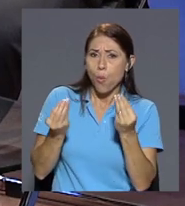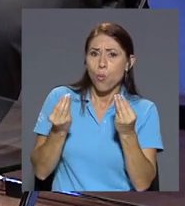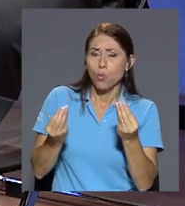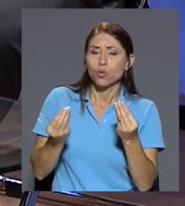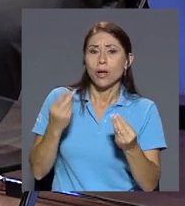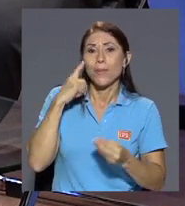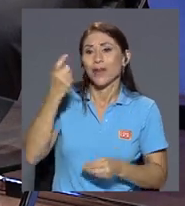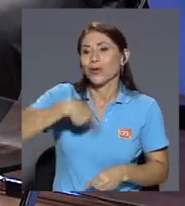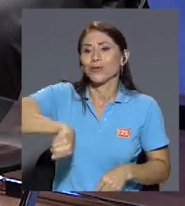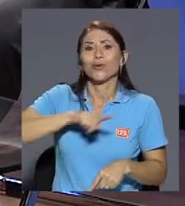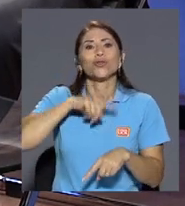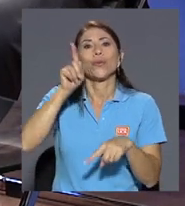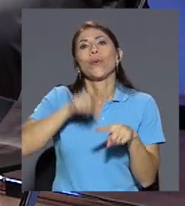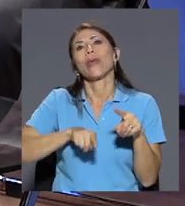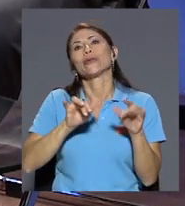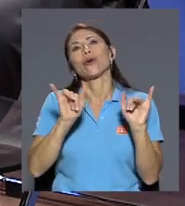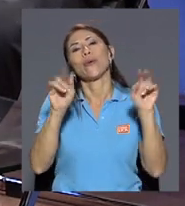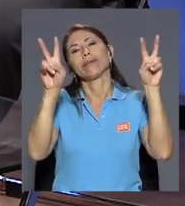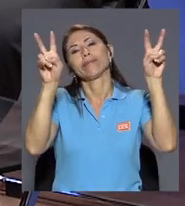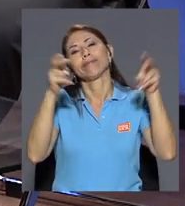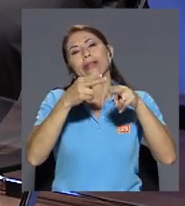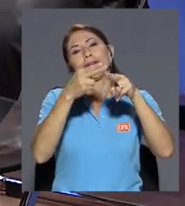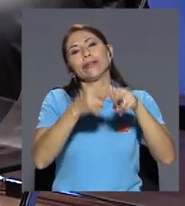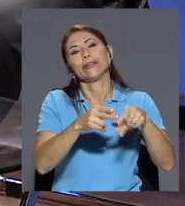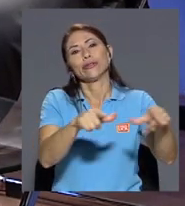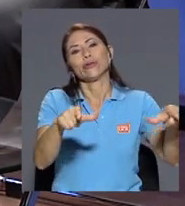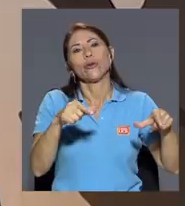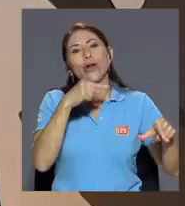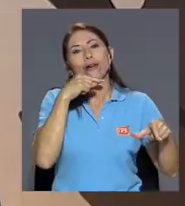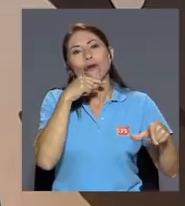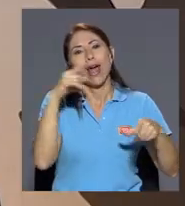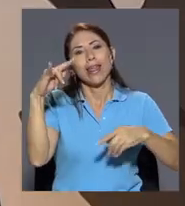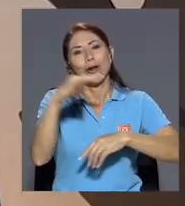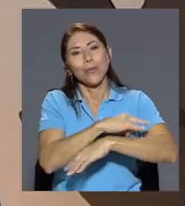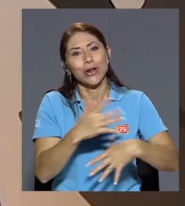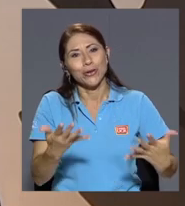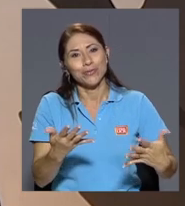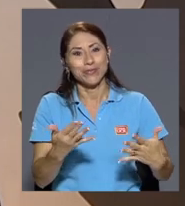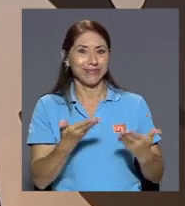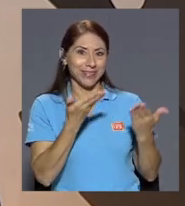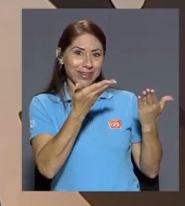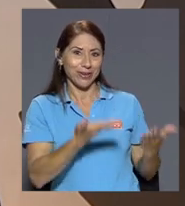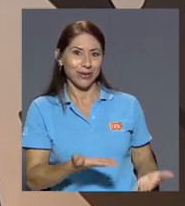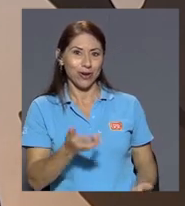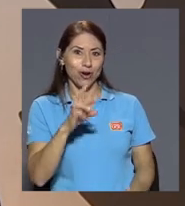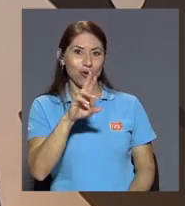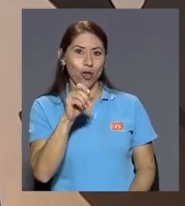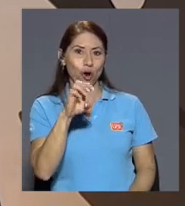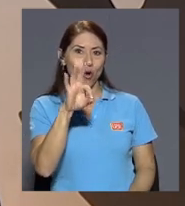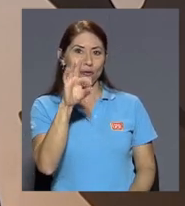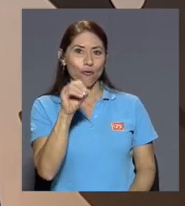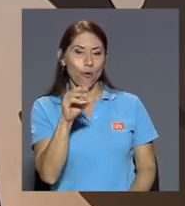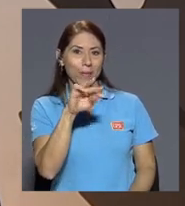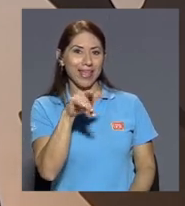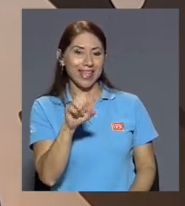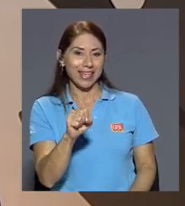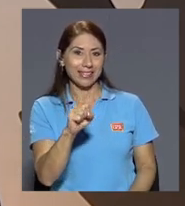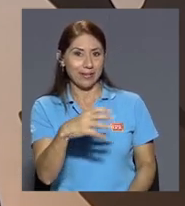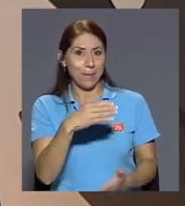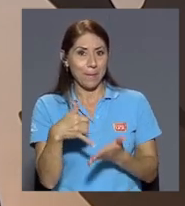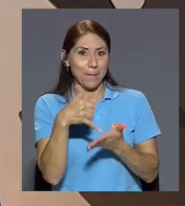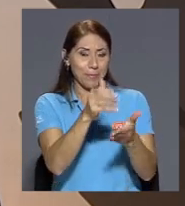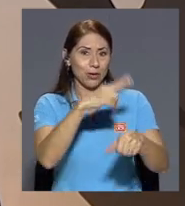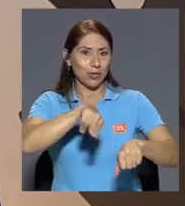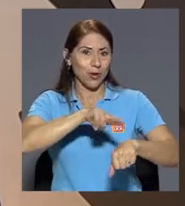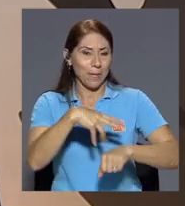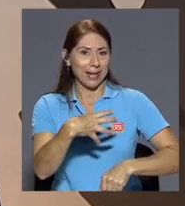podemos permitir convertirnos en la zona roja o en la zona interior del aeropuerto así es estamos con Rodolfo Mejías premio nacional del patrimonio